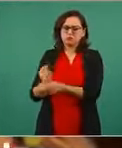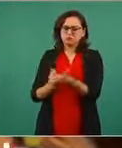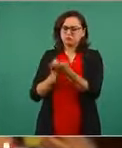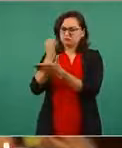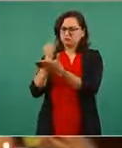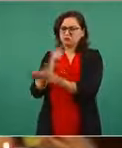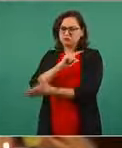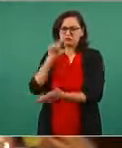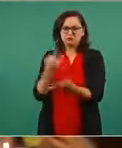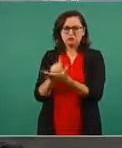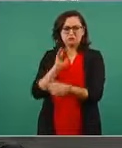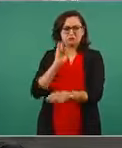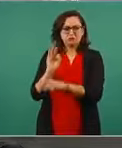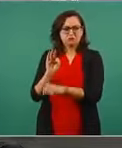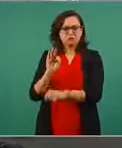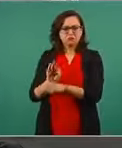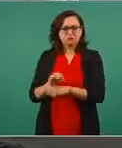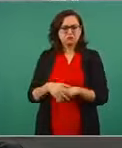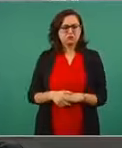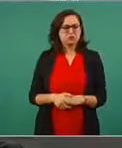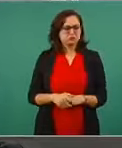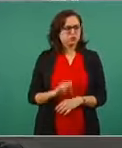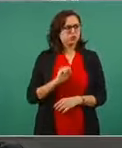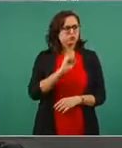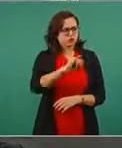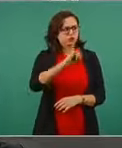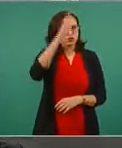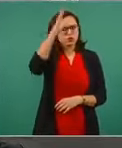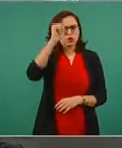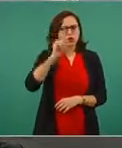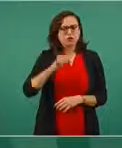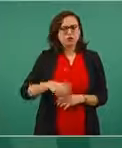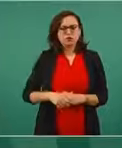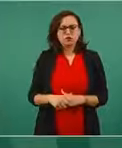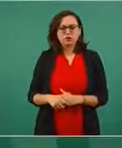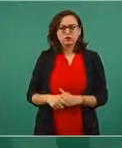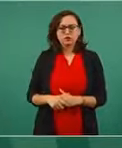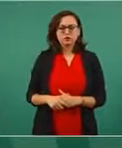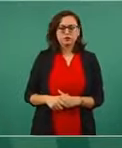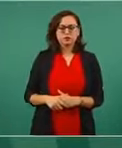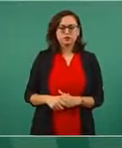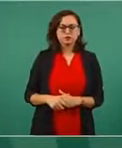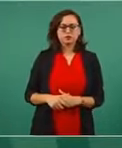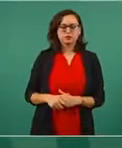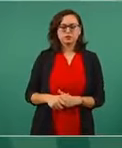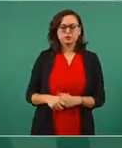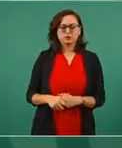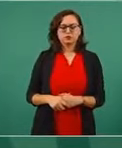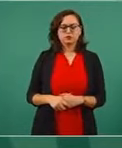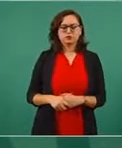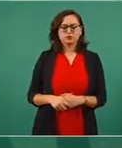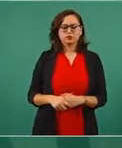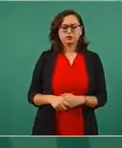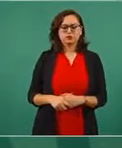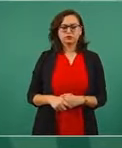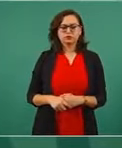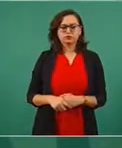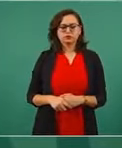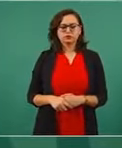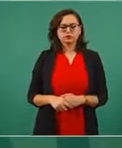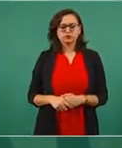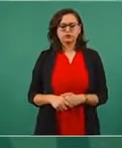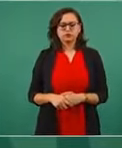tienen que ver con su gobierno. Sí, yo estoy de acuerdo, además pienso que